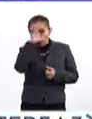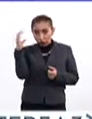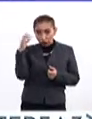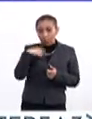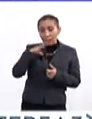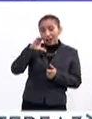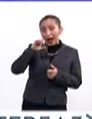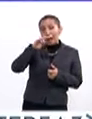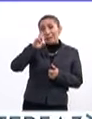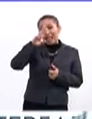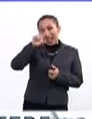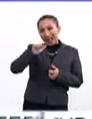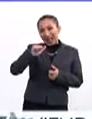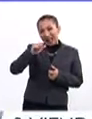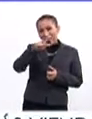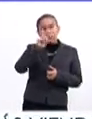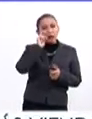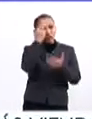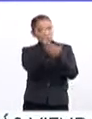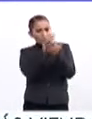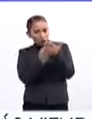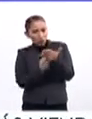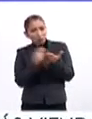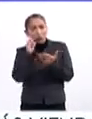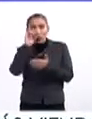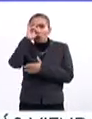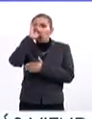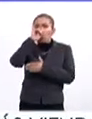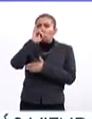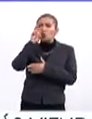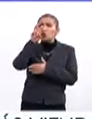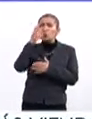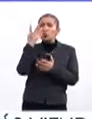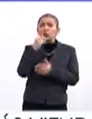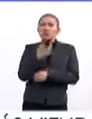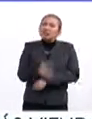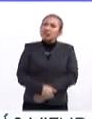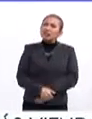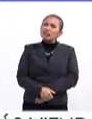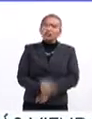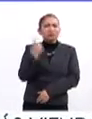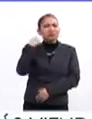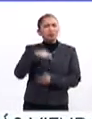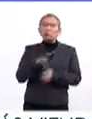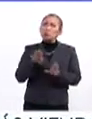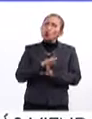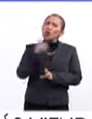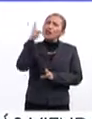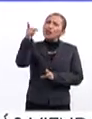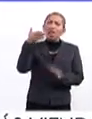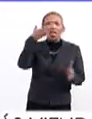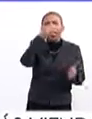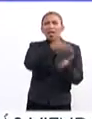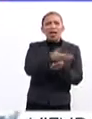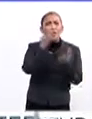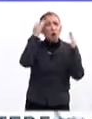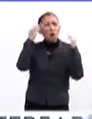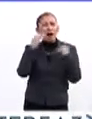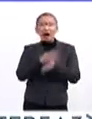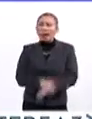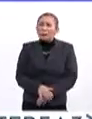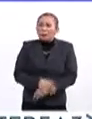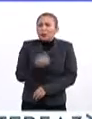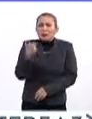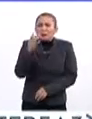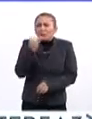que le hizo Cabrera de Sor Juana y uno la ve tan guapa que dice, bueno, uno se pregunta, ¿por qué se dedicó a ser monja?